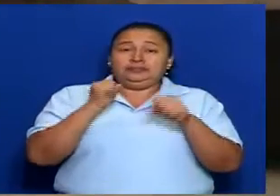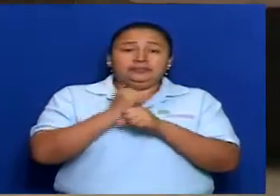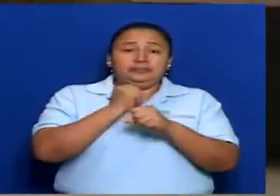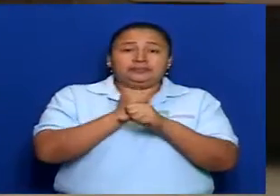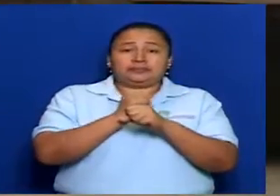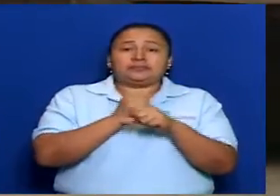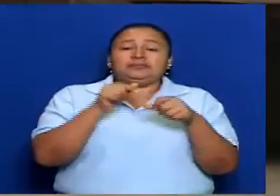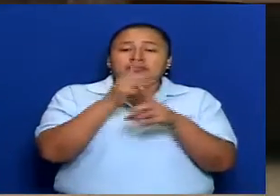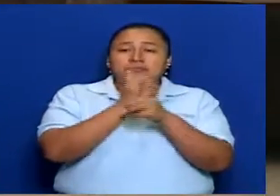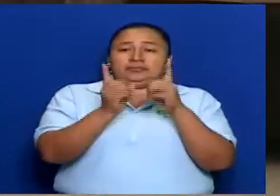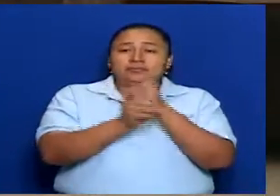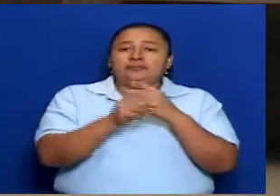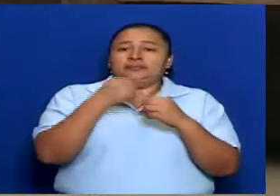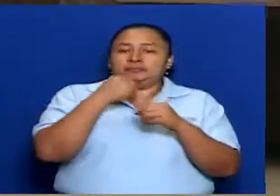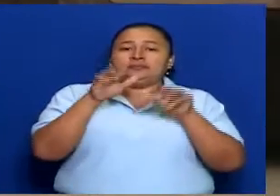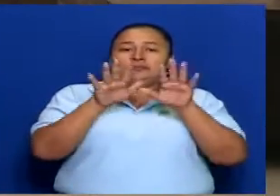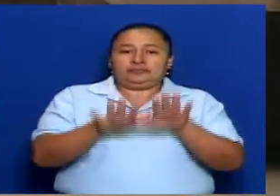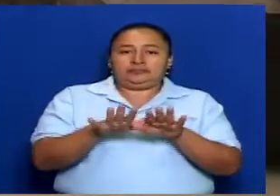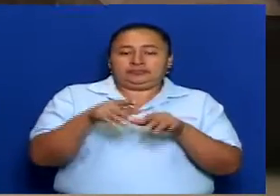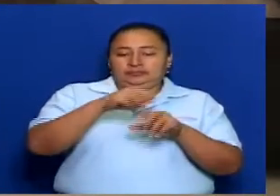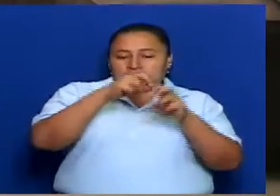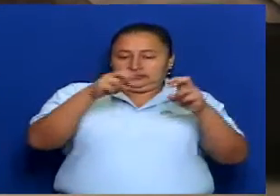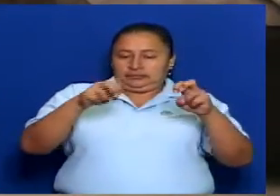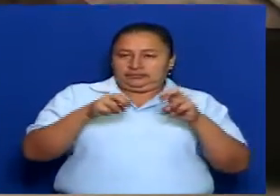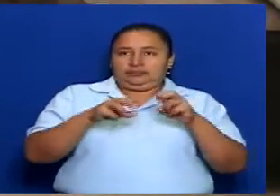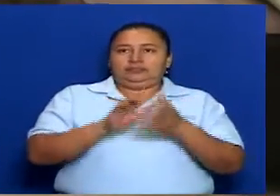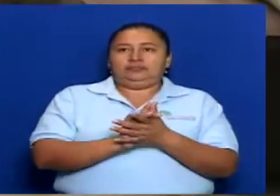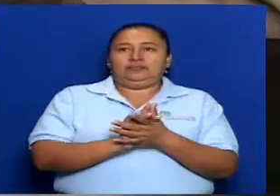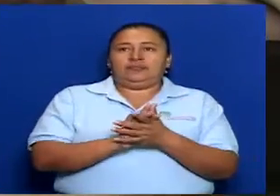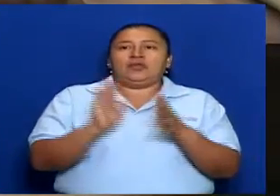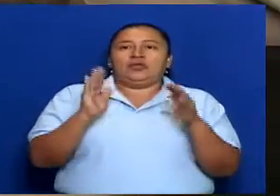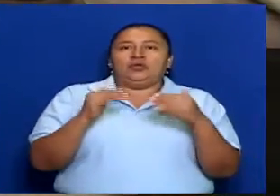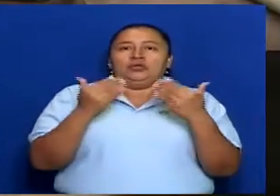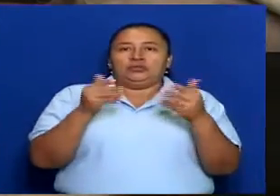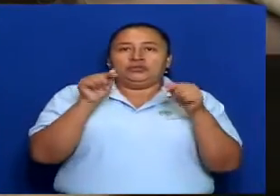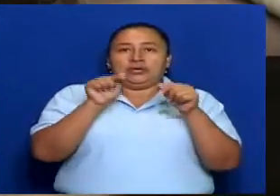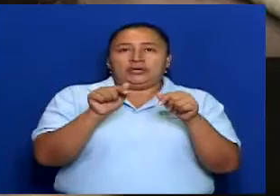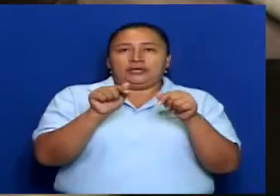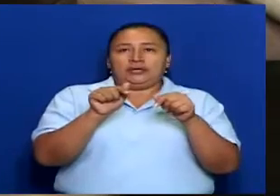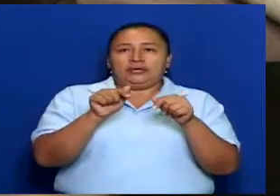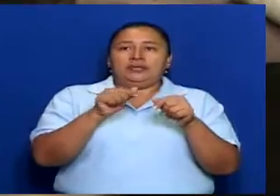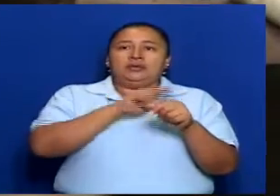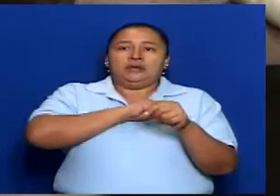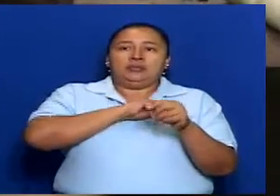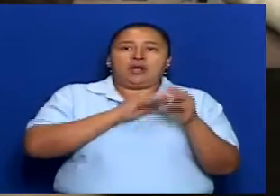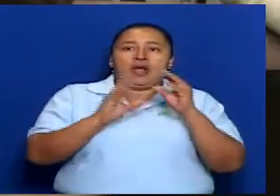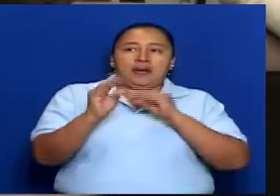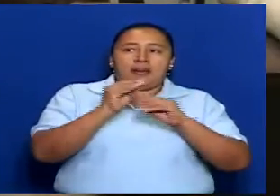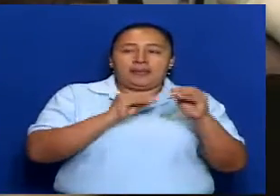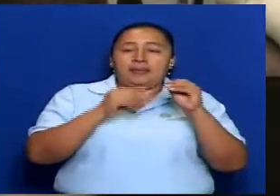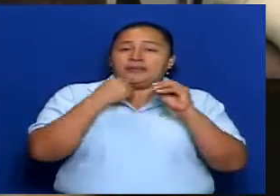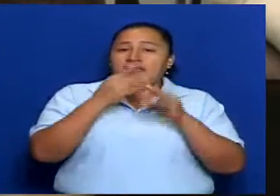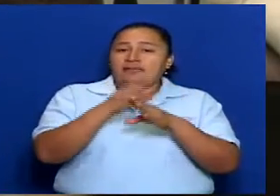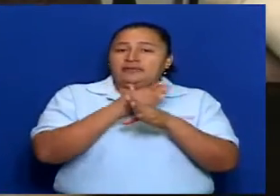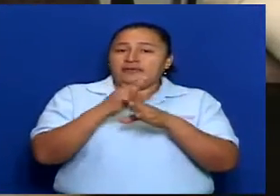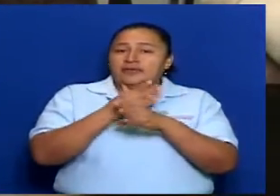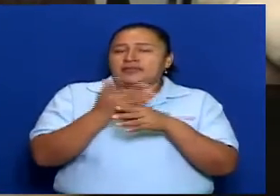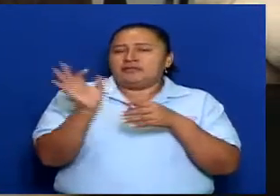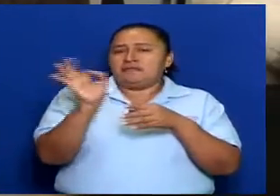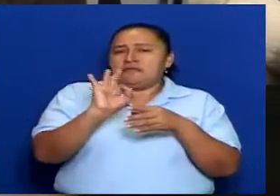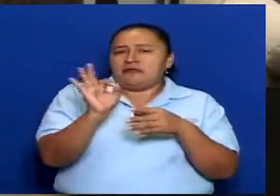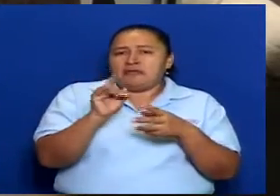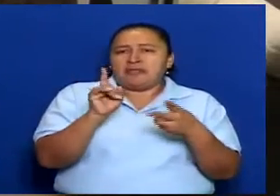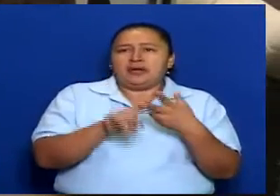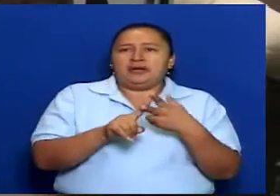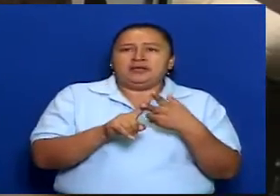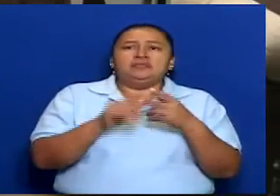tenemos que decir aquí estamos presentes. Y entonces allí fue que fuimos discutiendo sobre las diferentes formas de